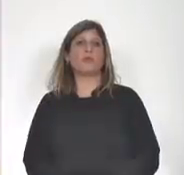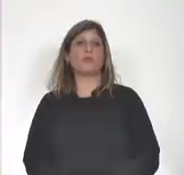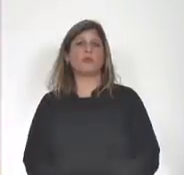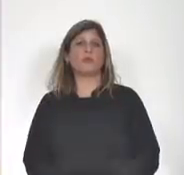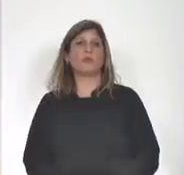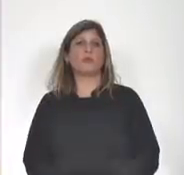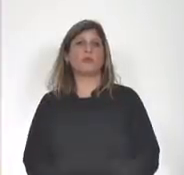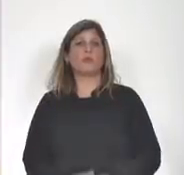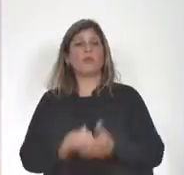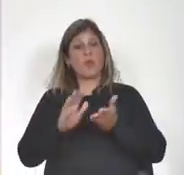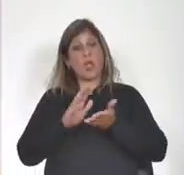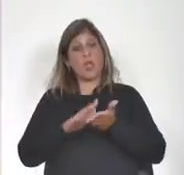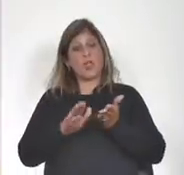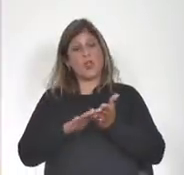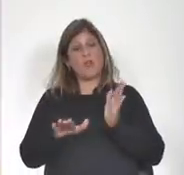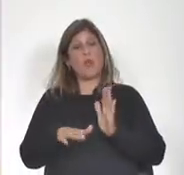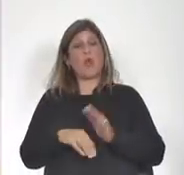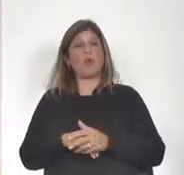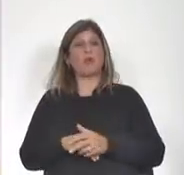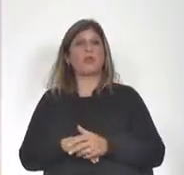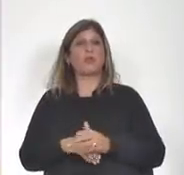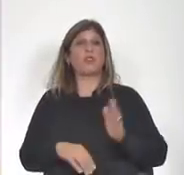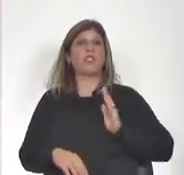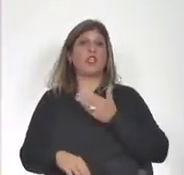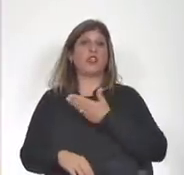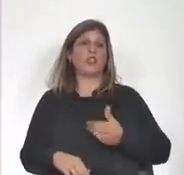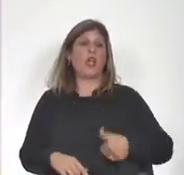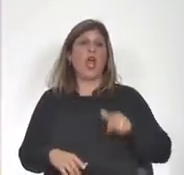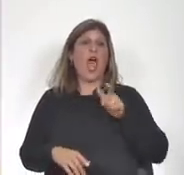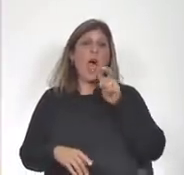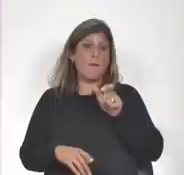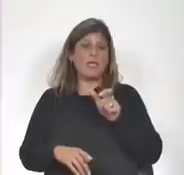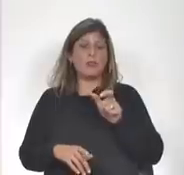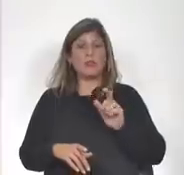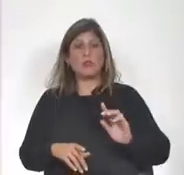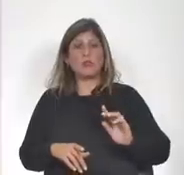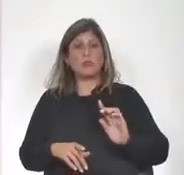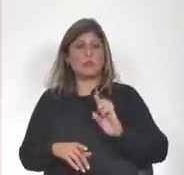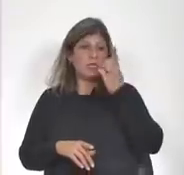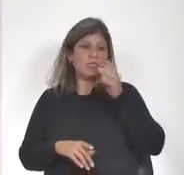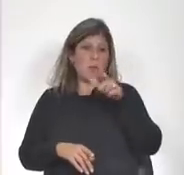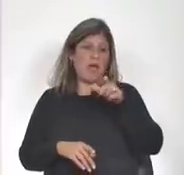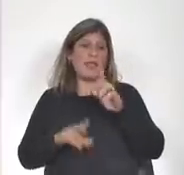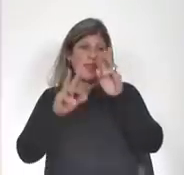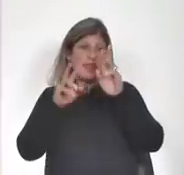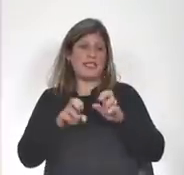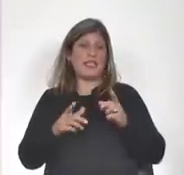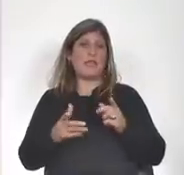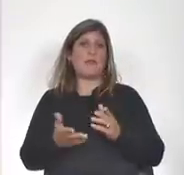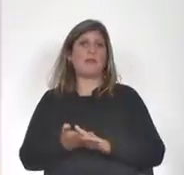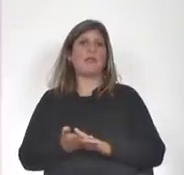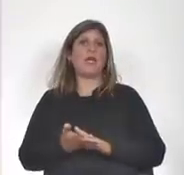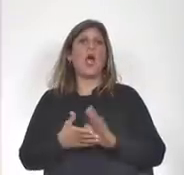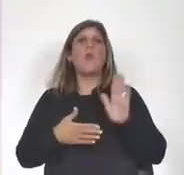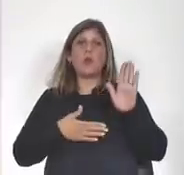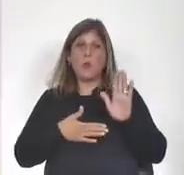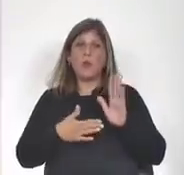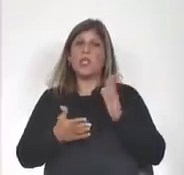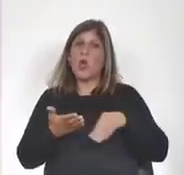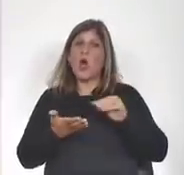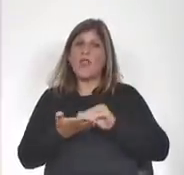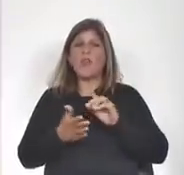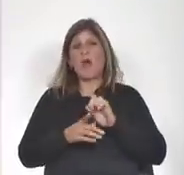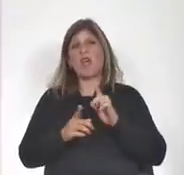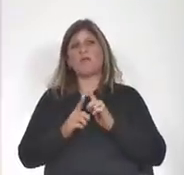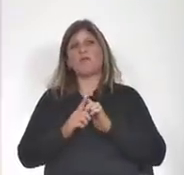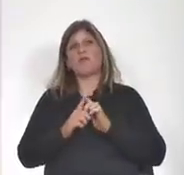Y voy señora Presidenta a aspectos centrales del tema que tenemos en cuestión. Prometo además no